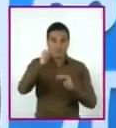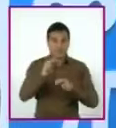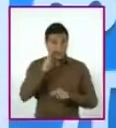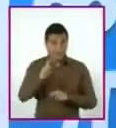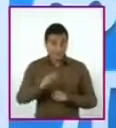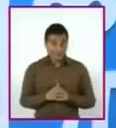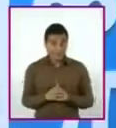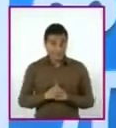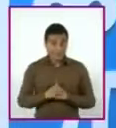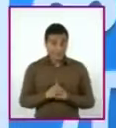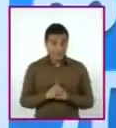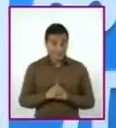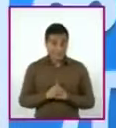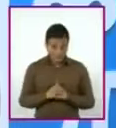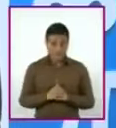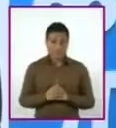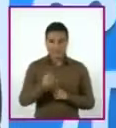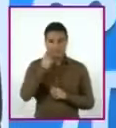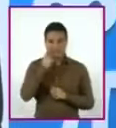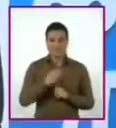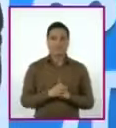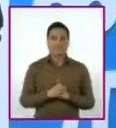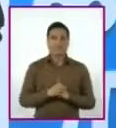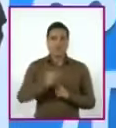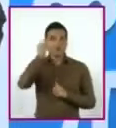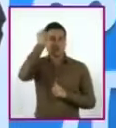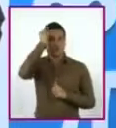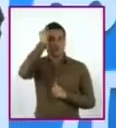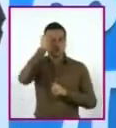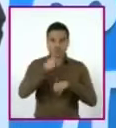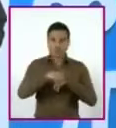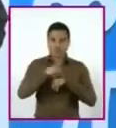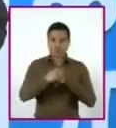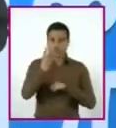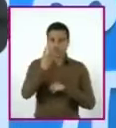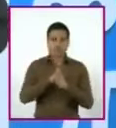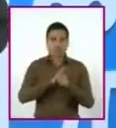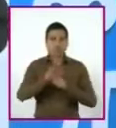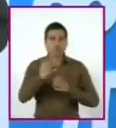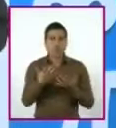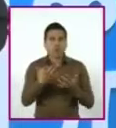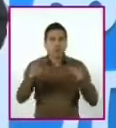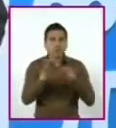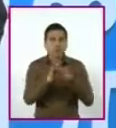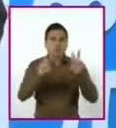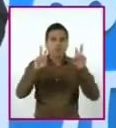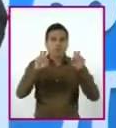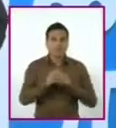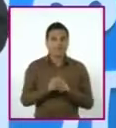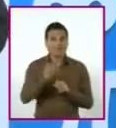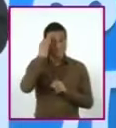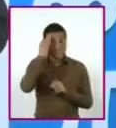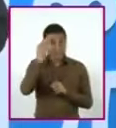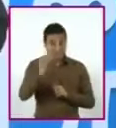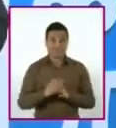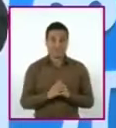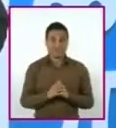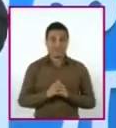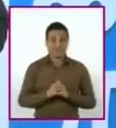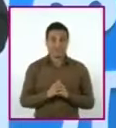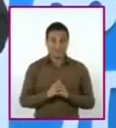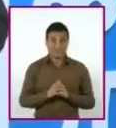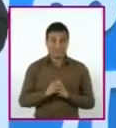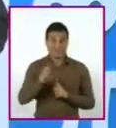Aquí el término cuadrático o elevado al cuadrado fue el tiempo. Reflexionemos cómo